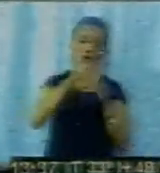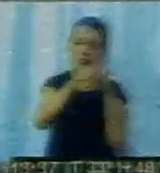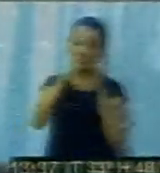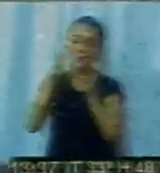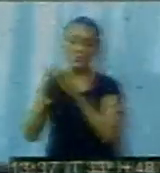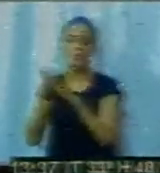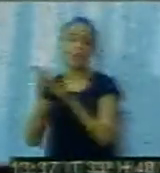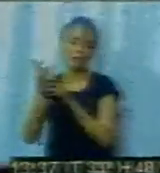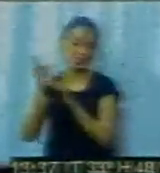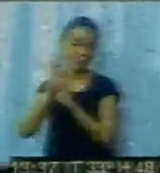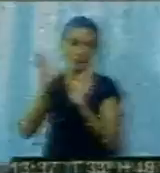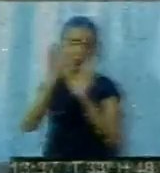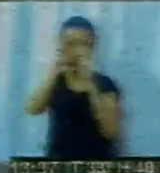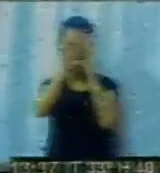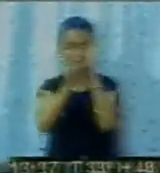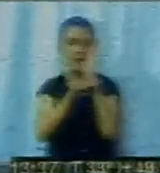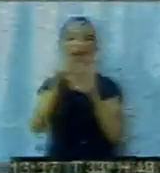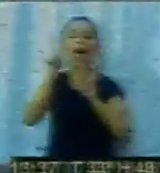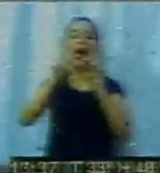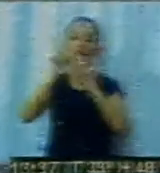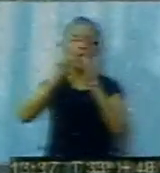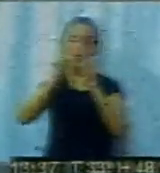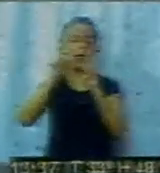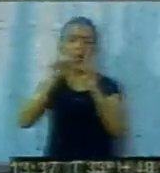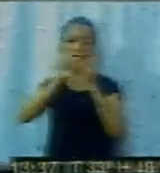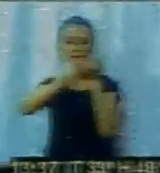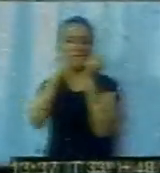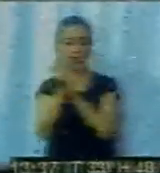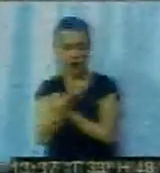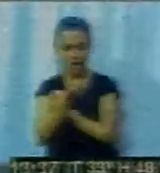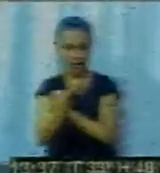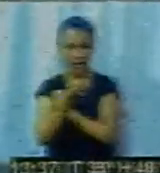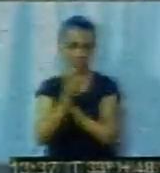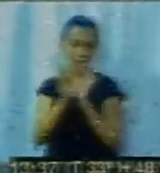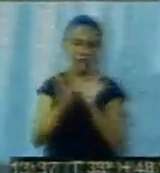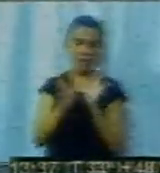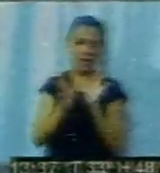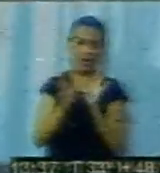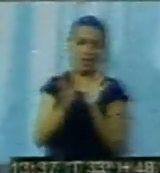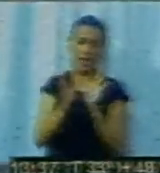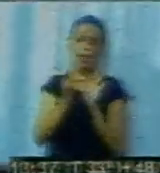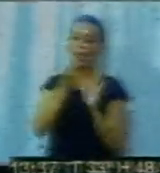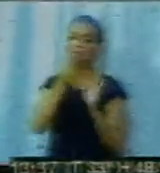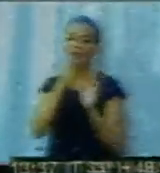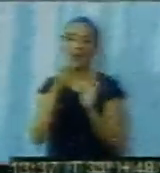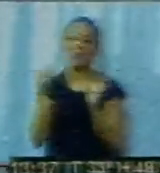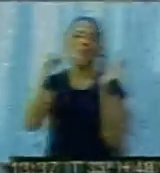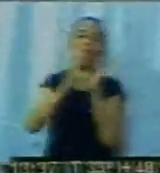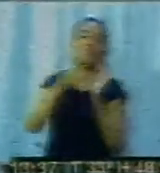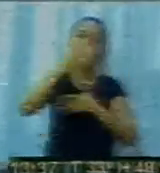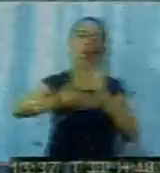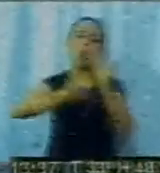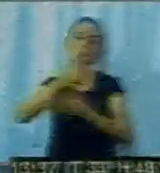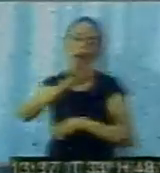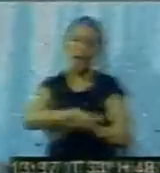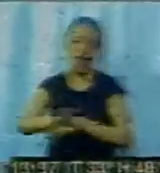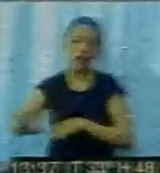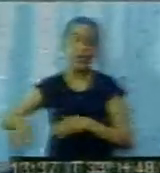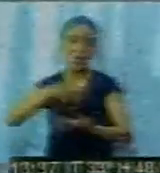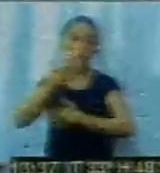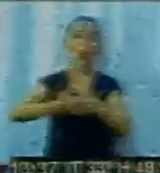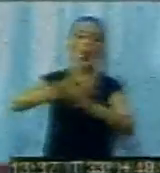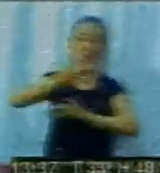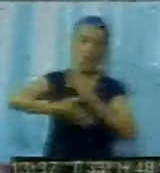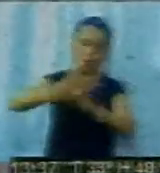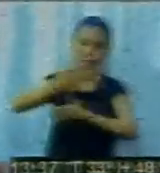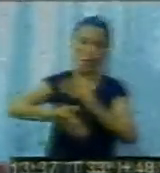algunas cosas, de hacer más juegos recreativos, siempre con las